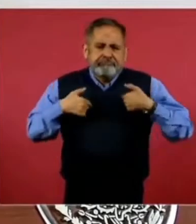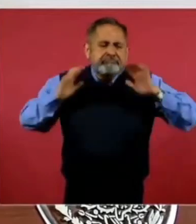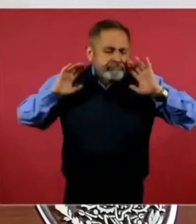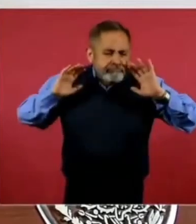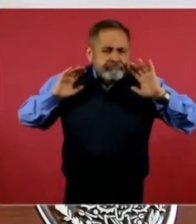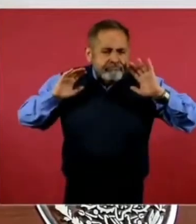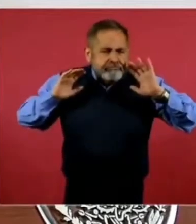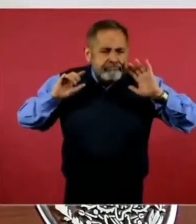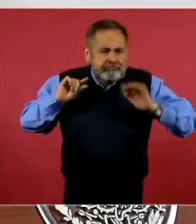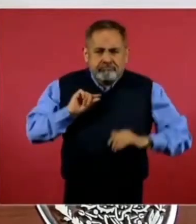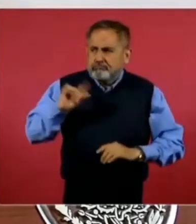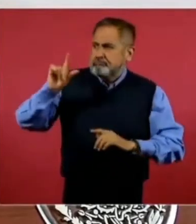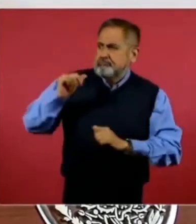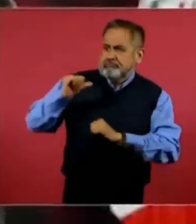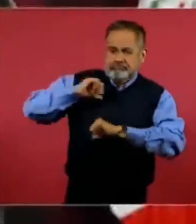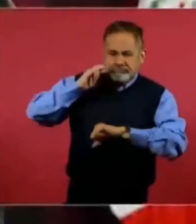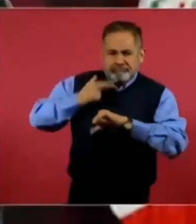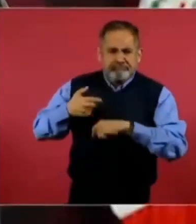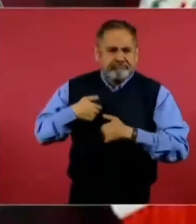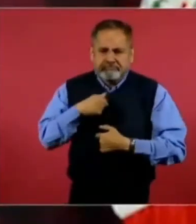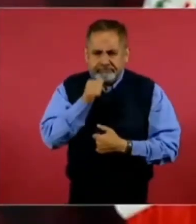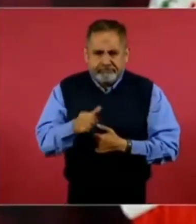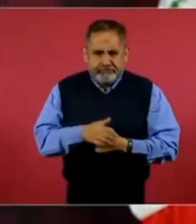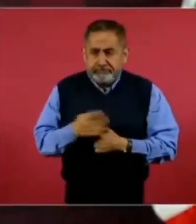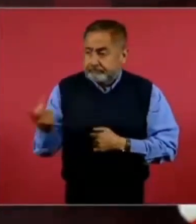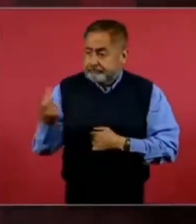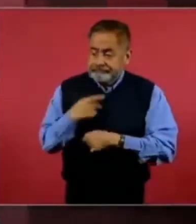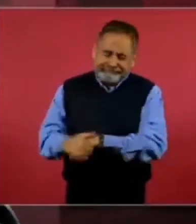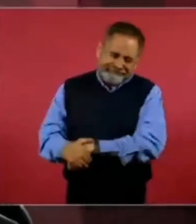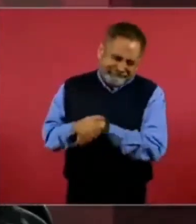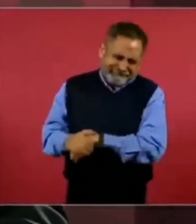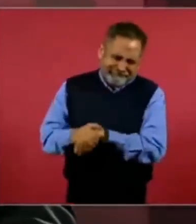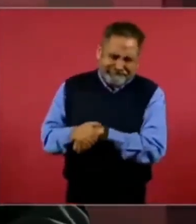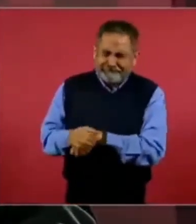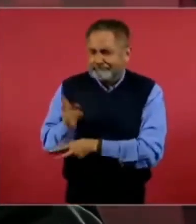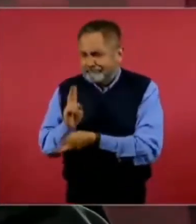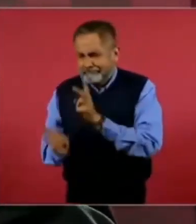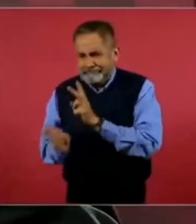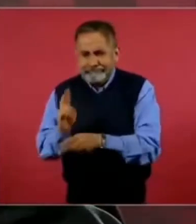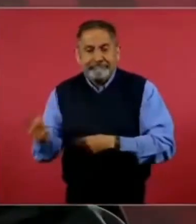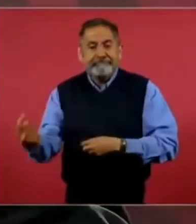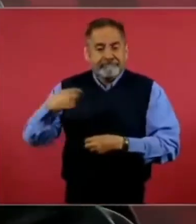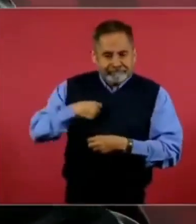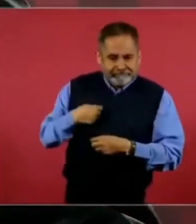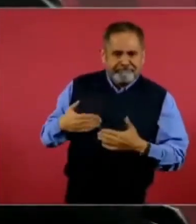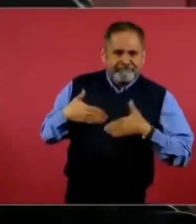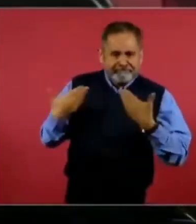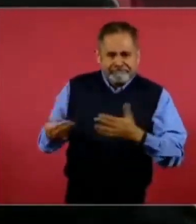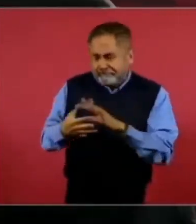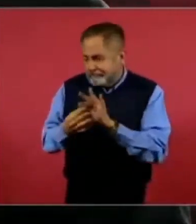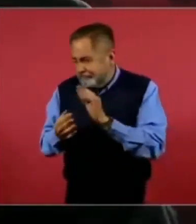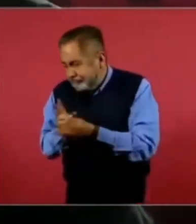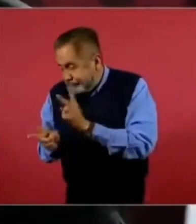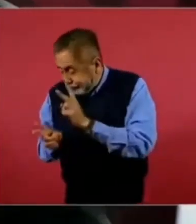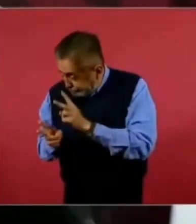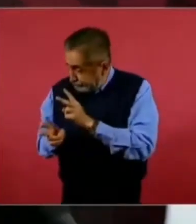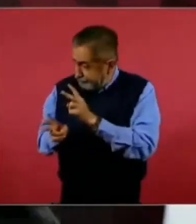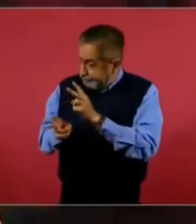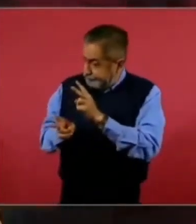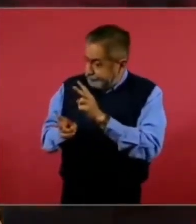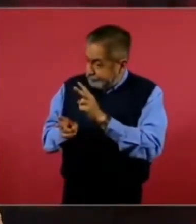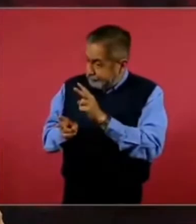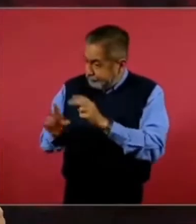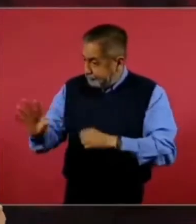pero éramos muy amigos y me tenía confianza. Y quería que yo